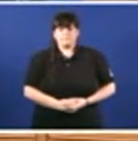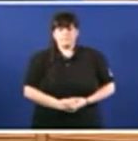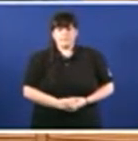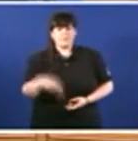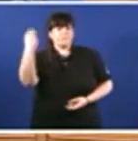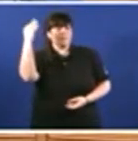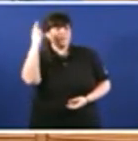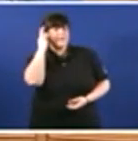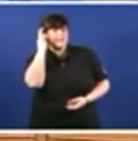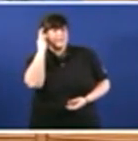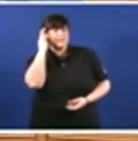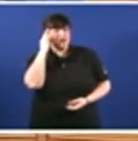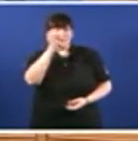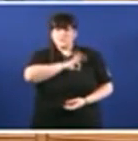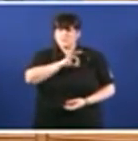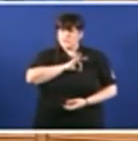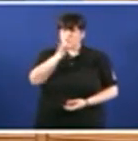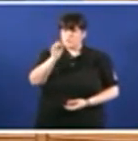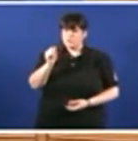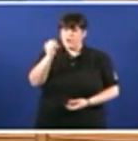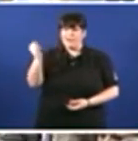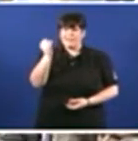Vostede tamén ten opinión señor Fajardo